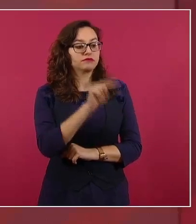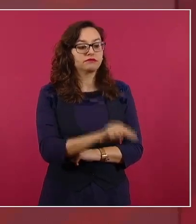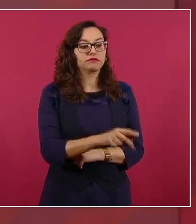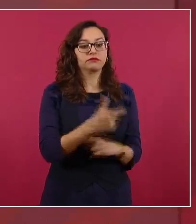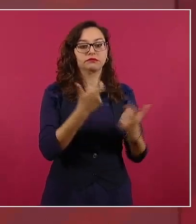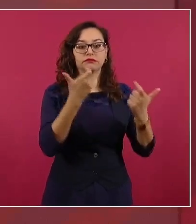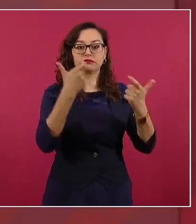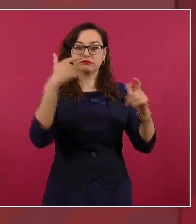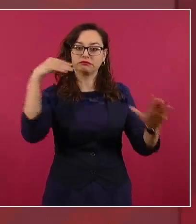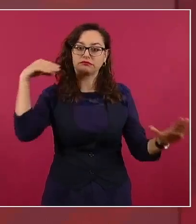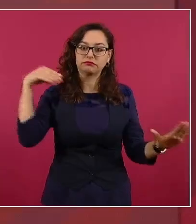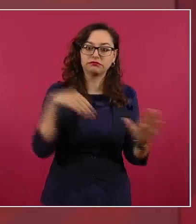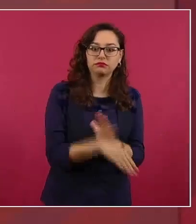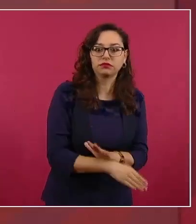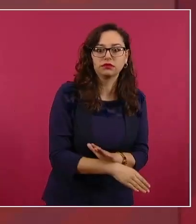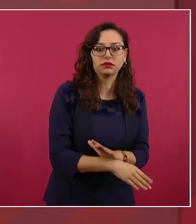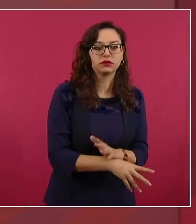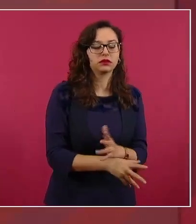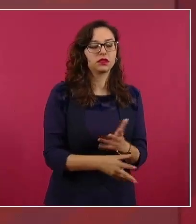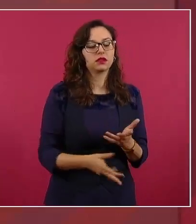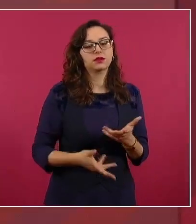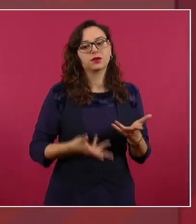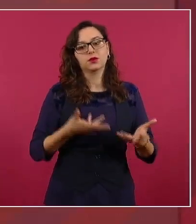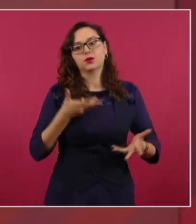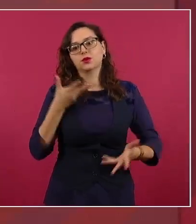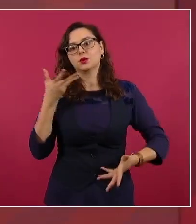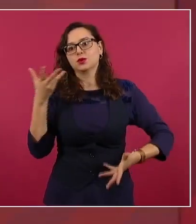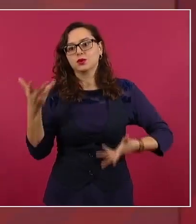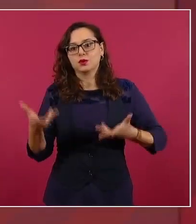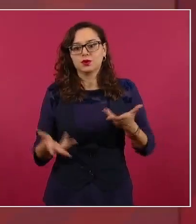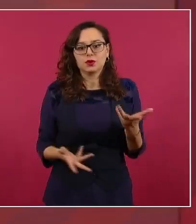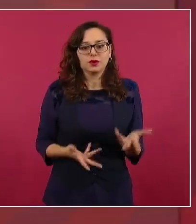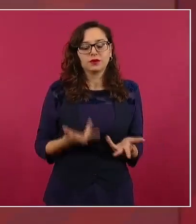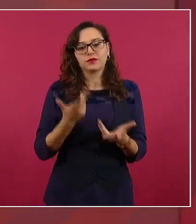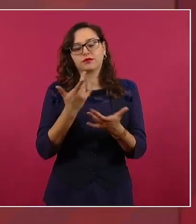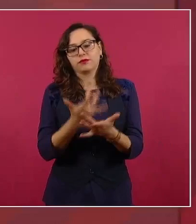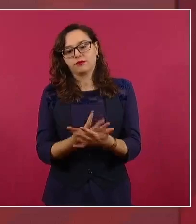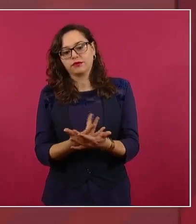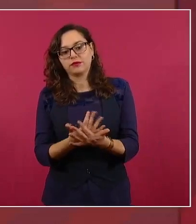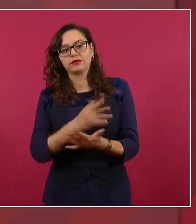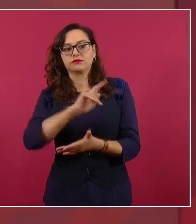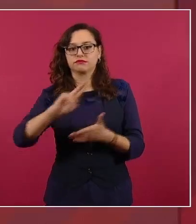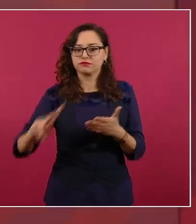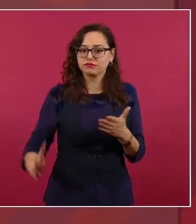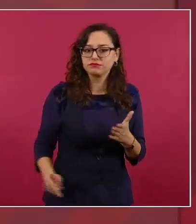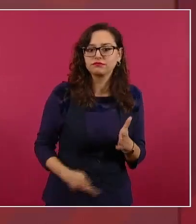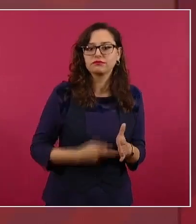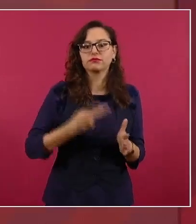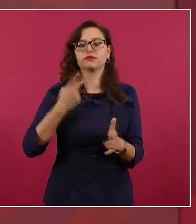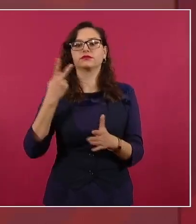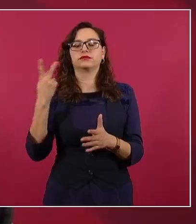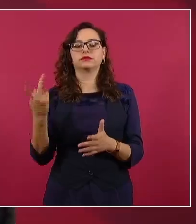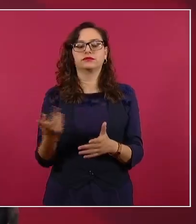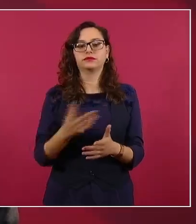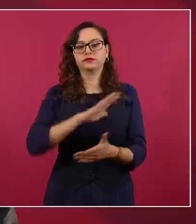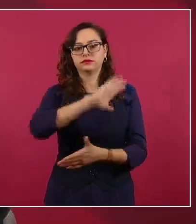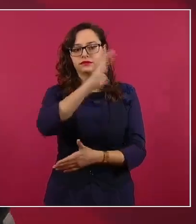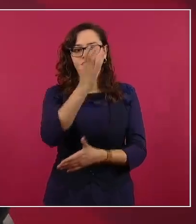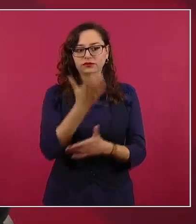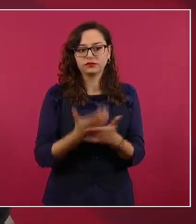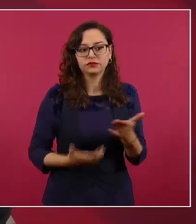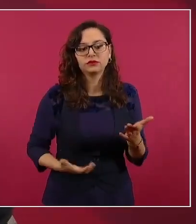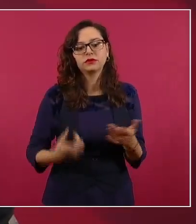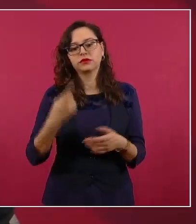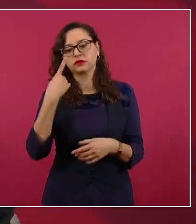el tiempo que establece la ley, respetar contratos,